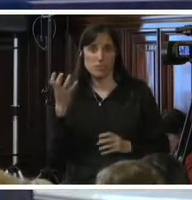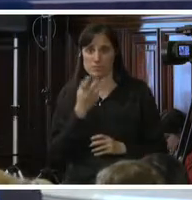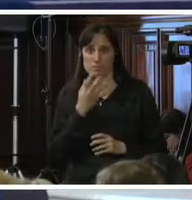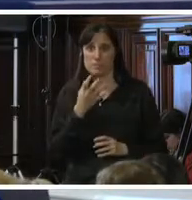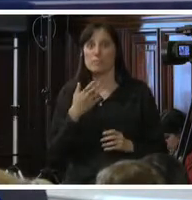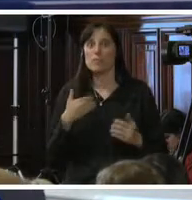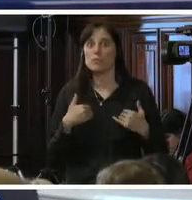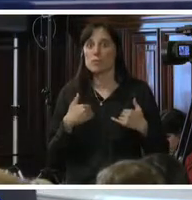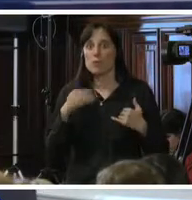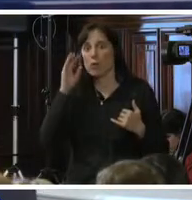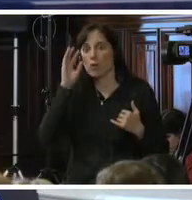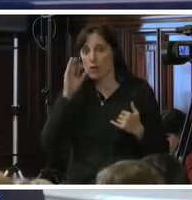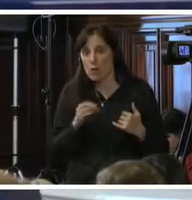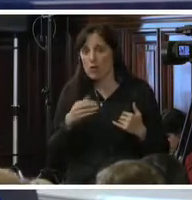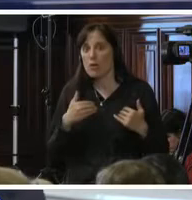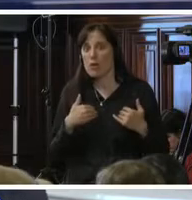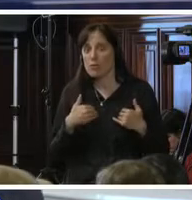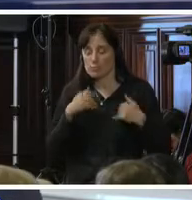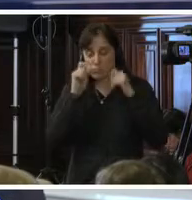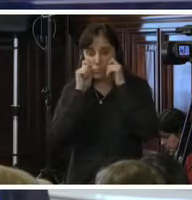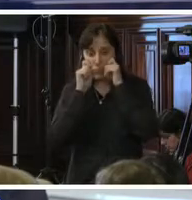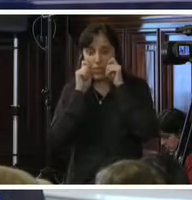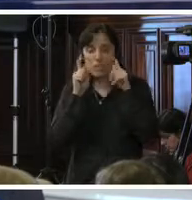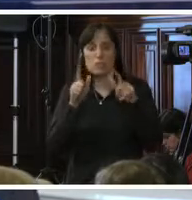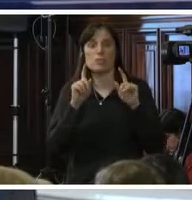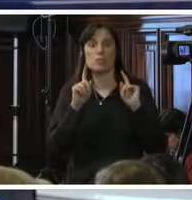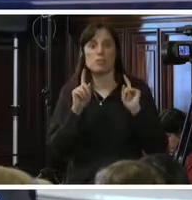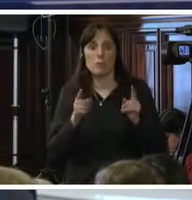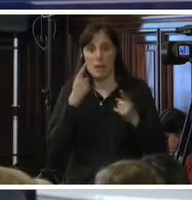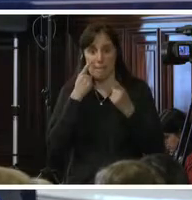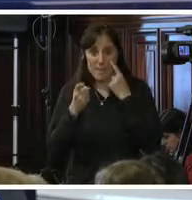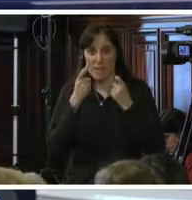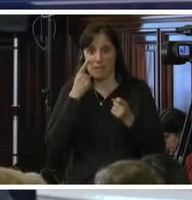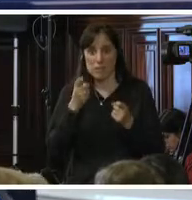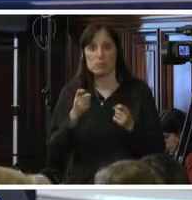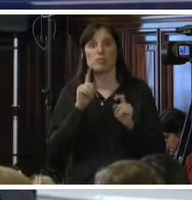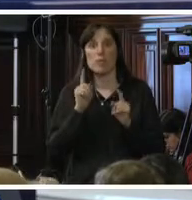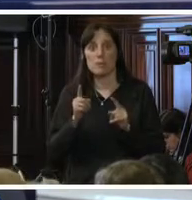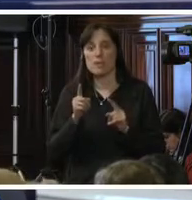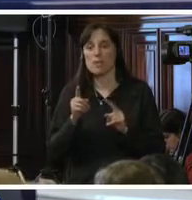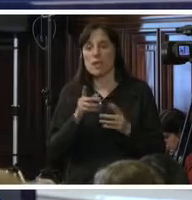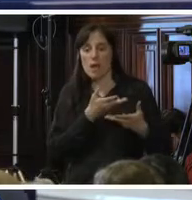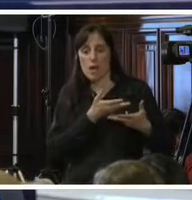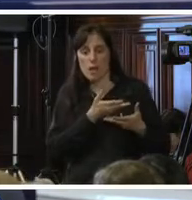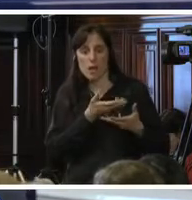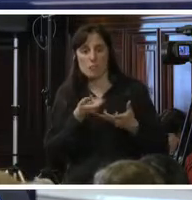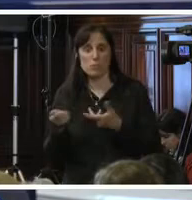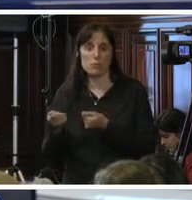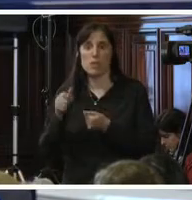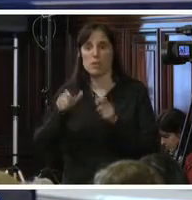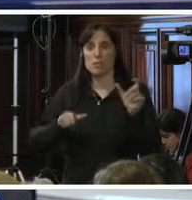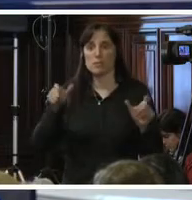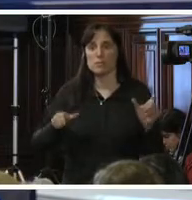Para mí, yo creo que, bien, ese tema de la atención, de la prevención y de la represión a las víctimas, como los tres ejes de abordaje